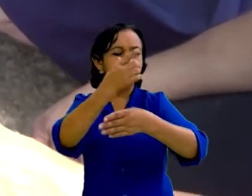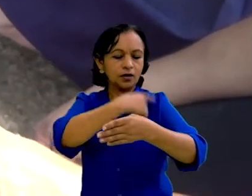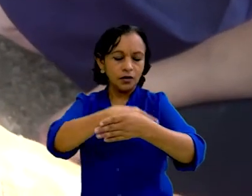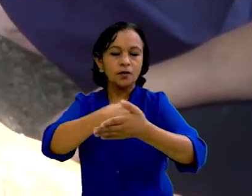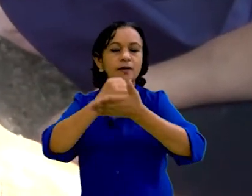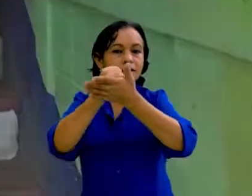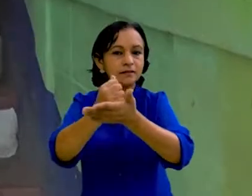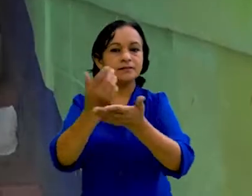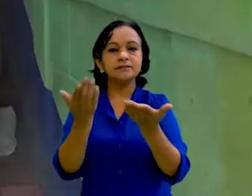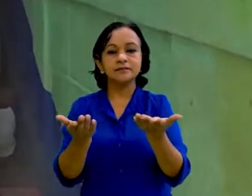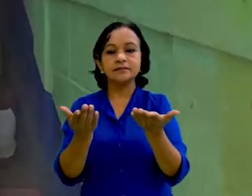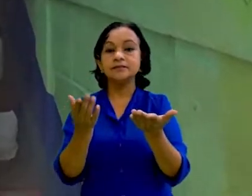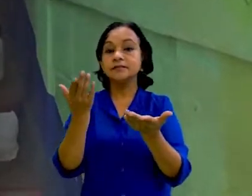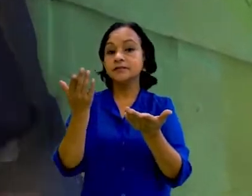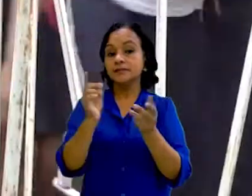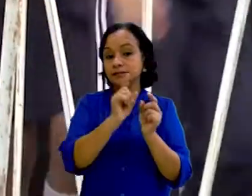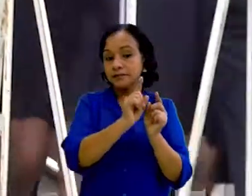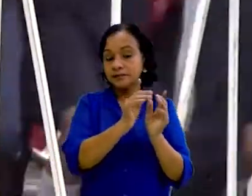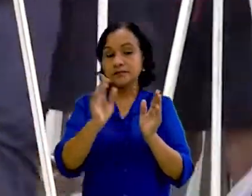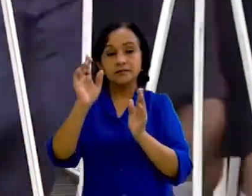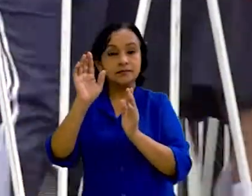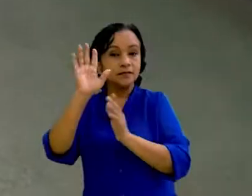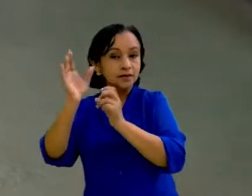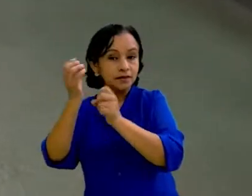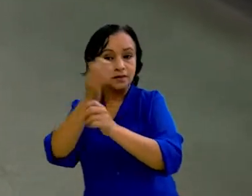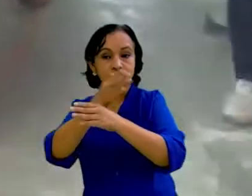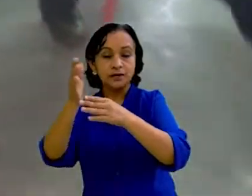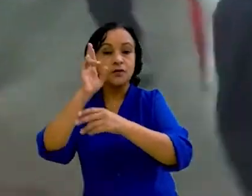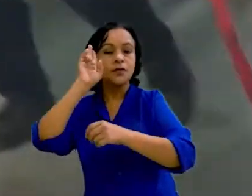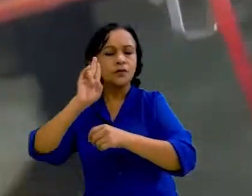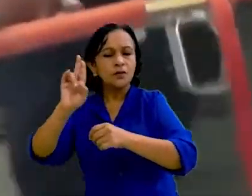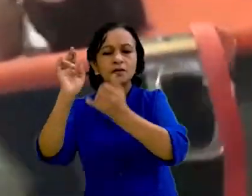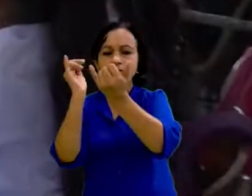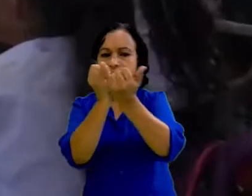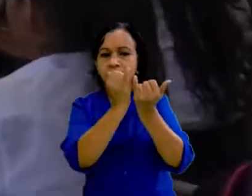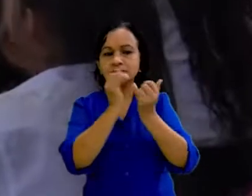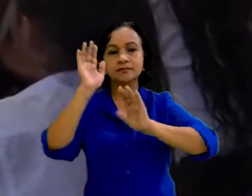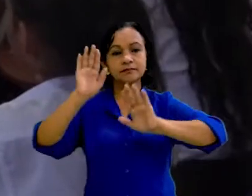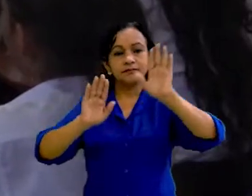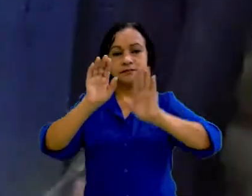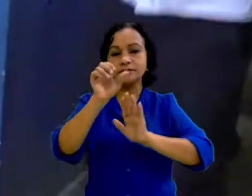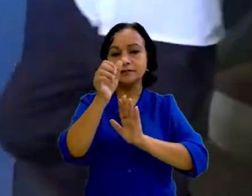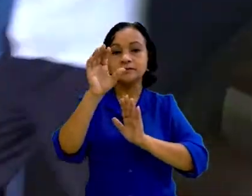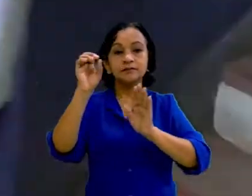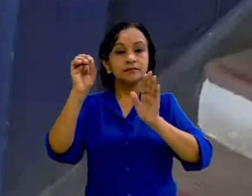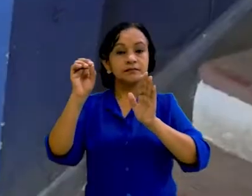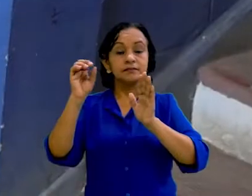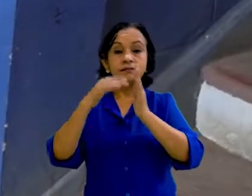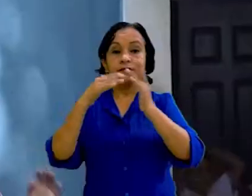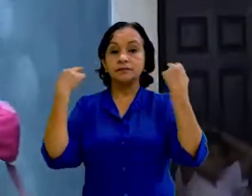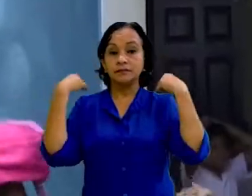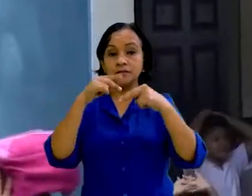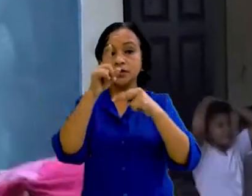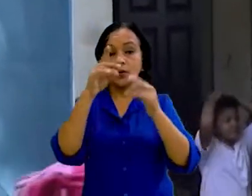educativos del país, tanto para primaria, secundaria y educación universitaria. Participaron 60.000 docentes